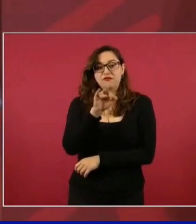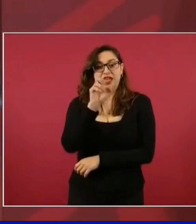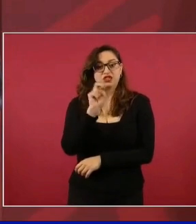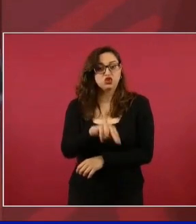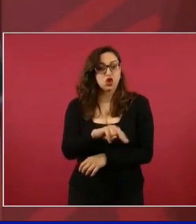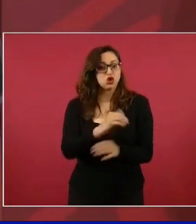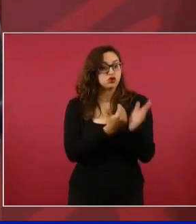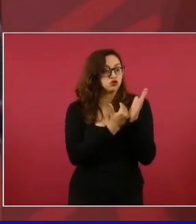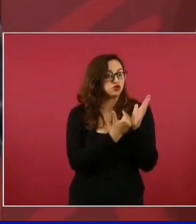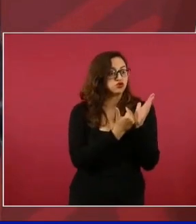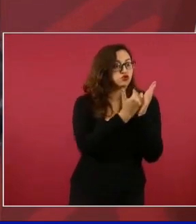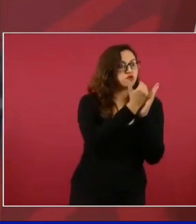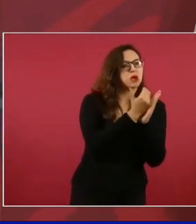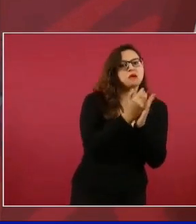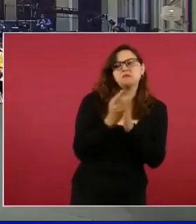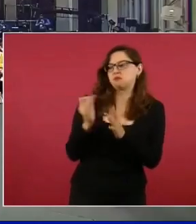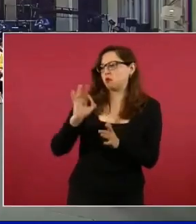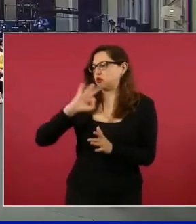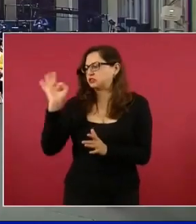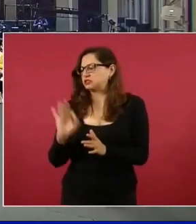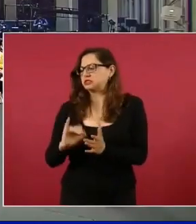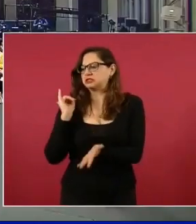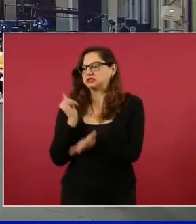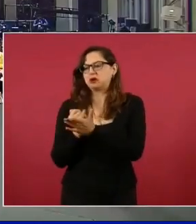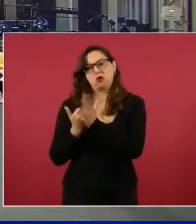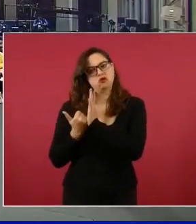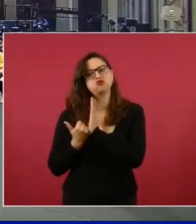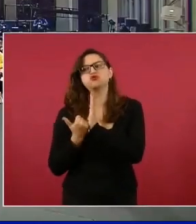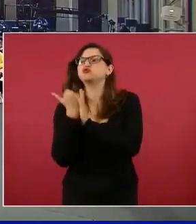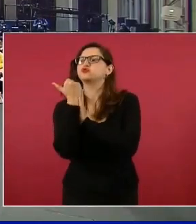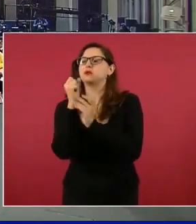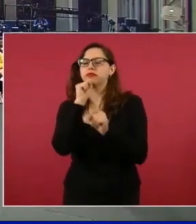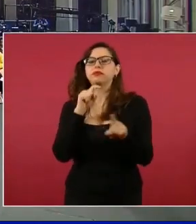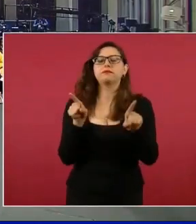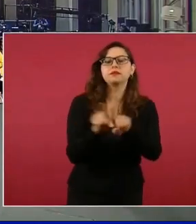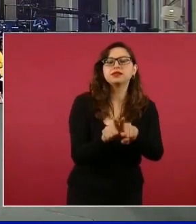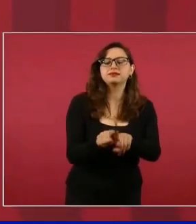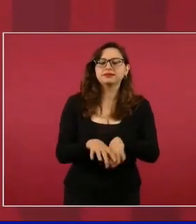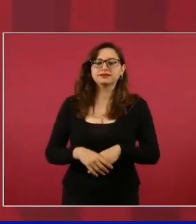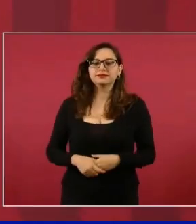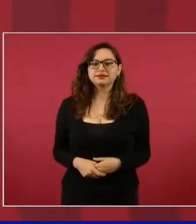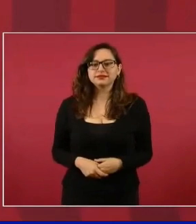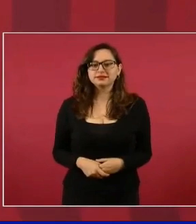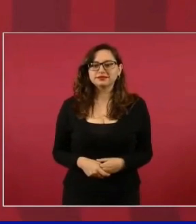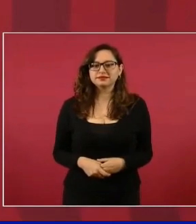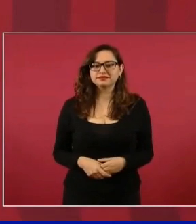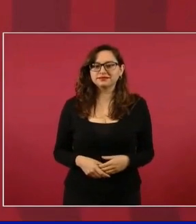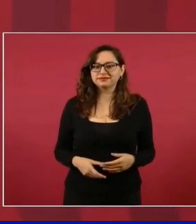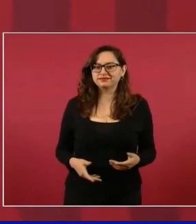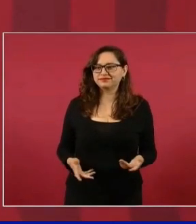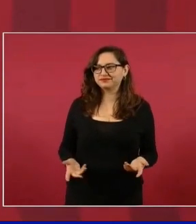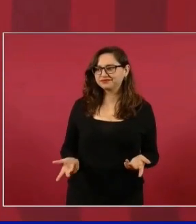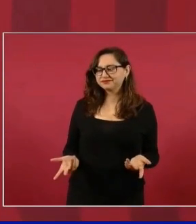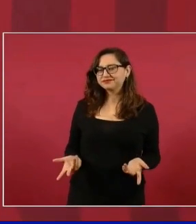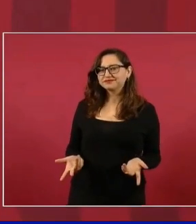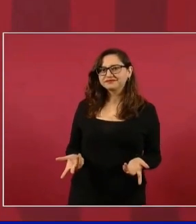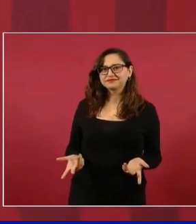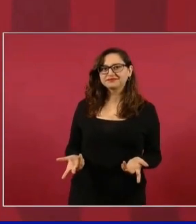Es como si un carro se calienta,